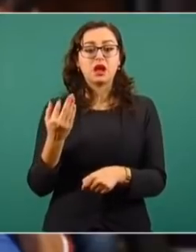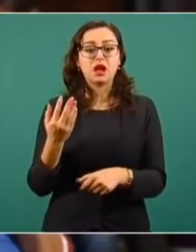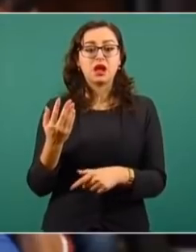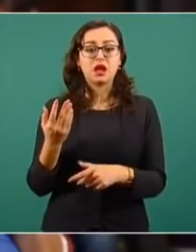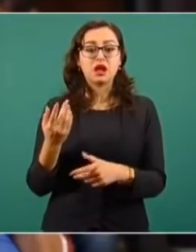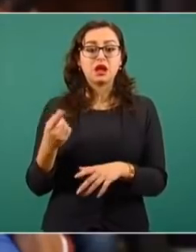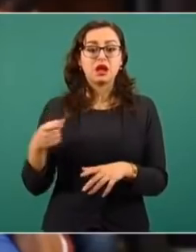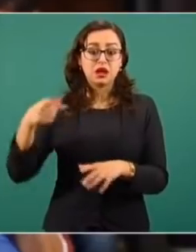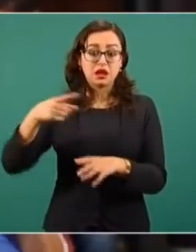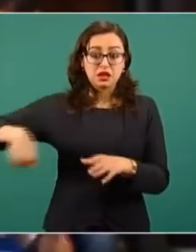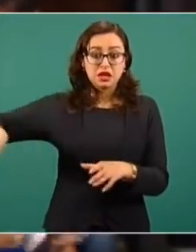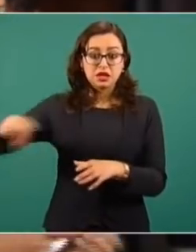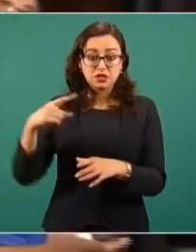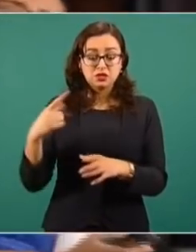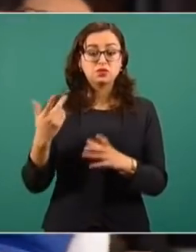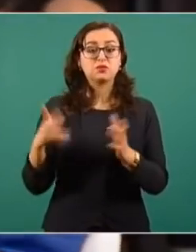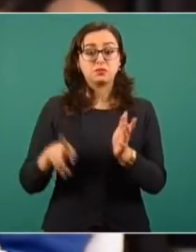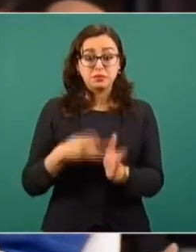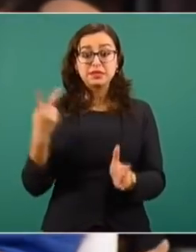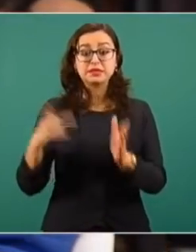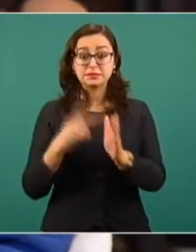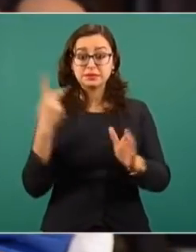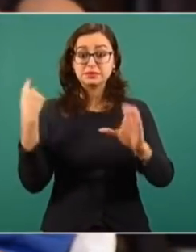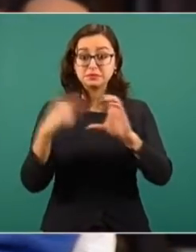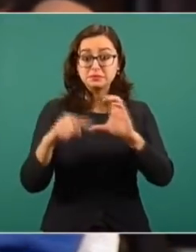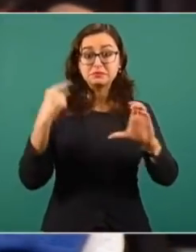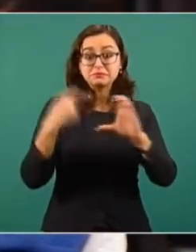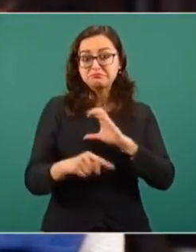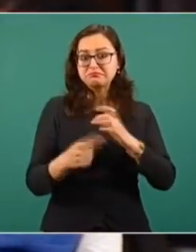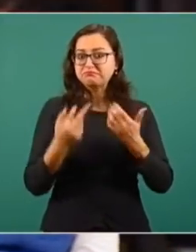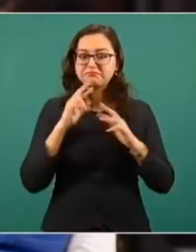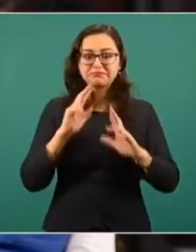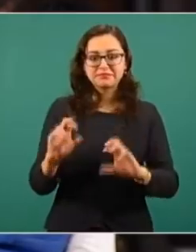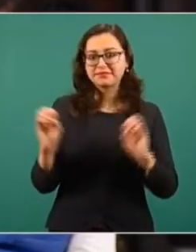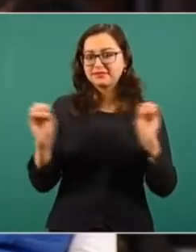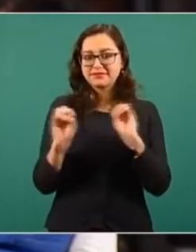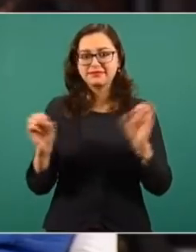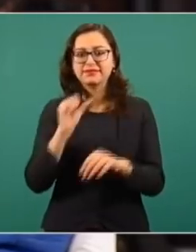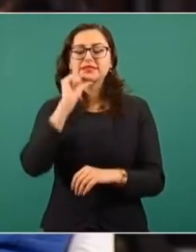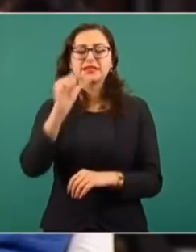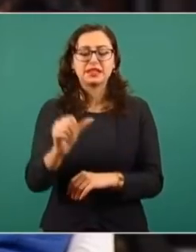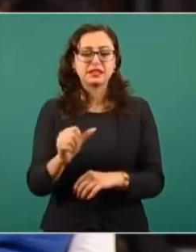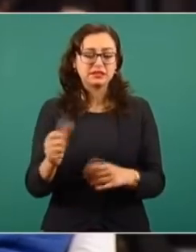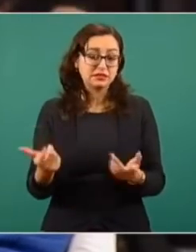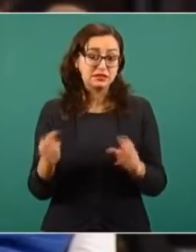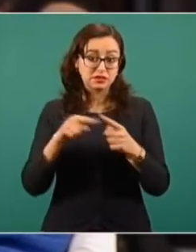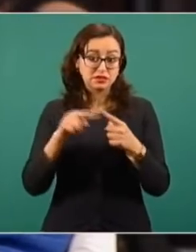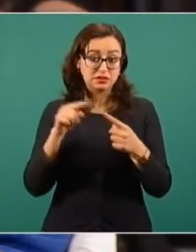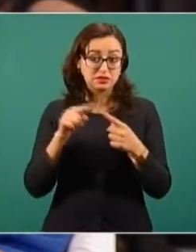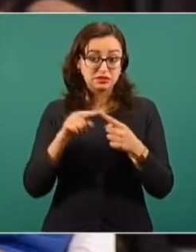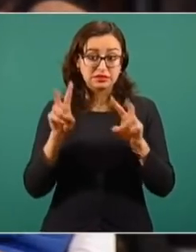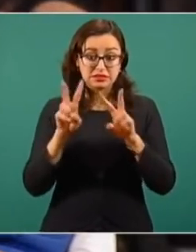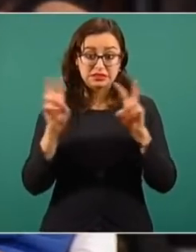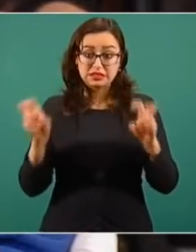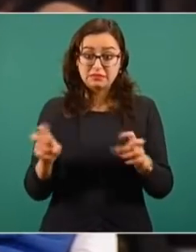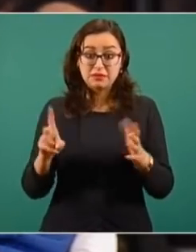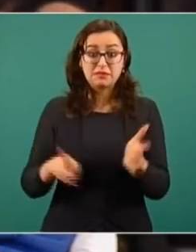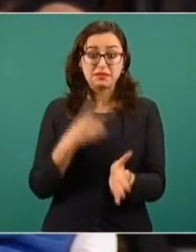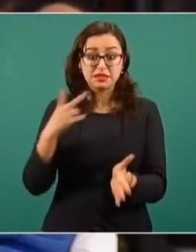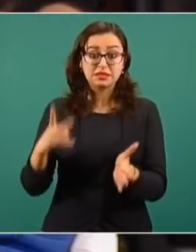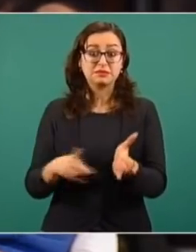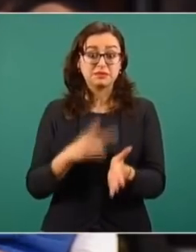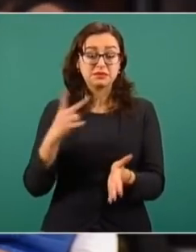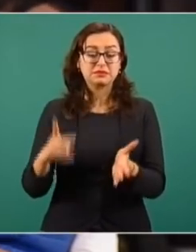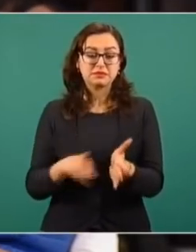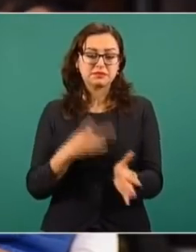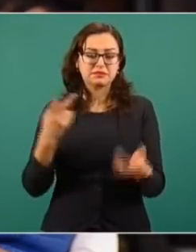correo electrónico y todo para la atención, pero no les responden. Entonces, ese es un tema que es muy recurrente de la gente.